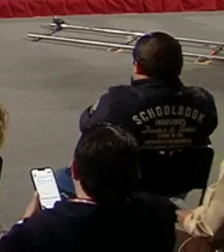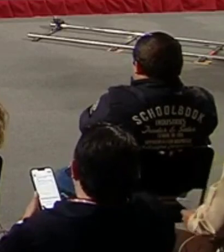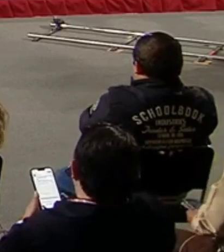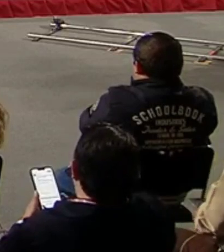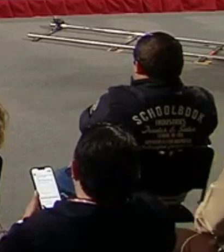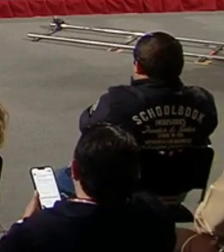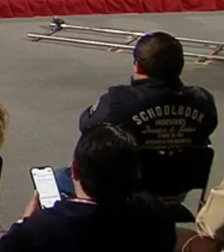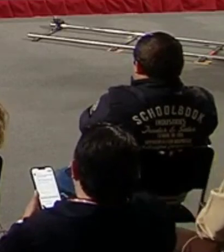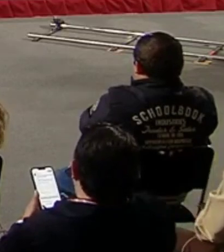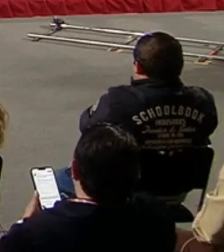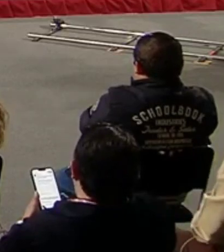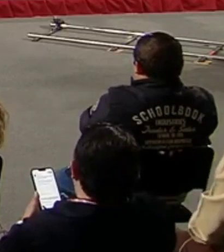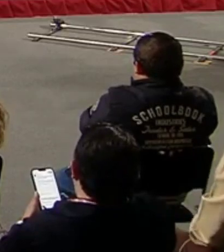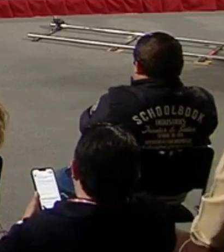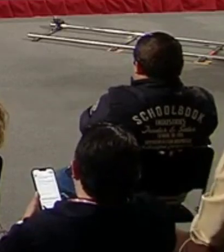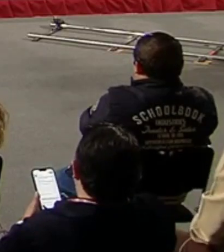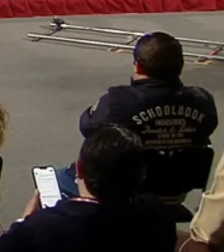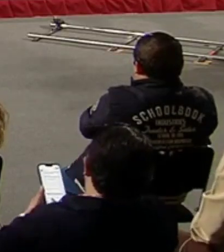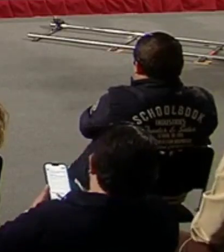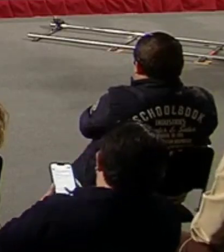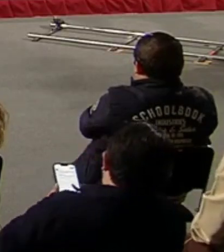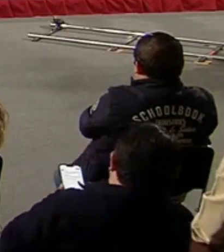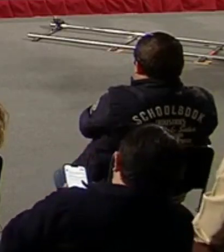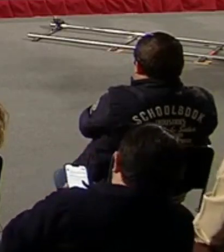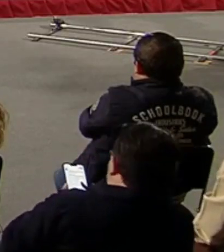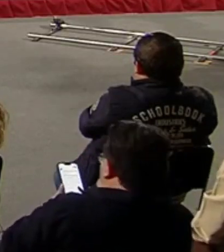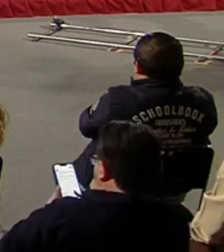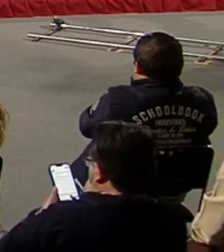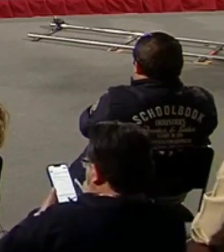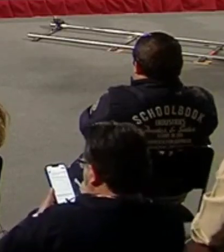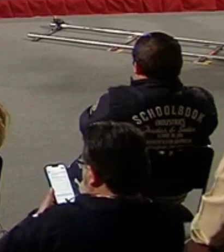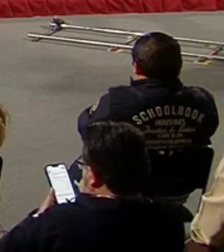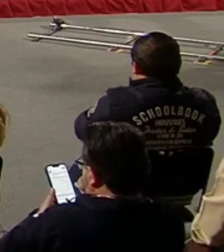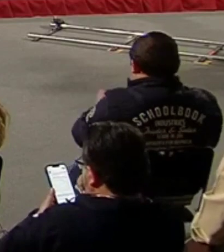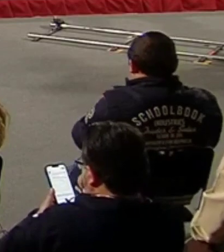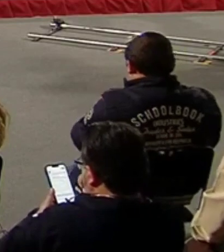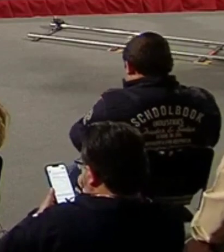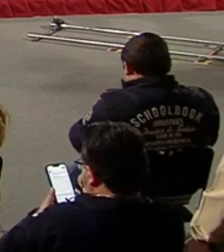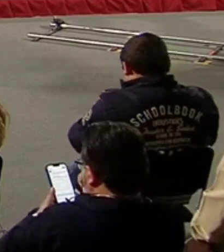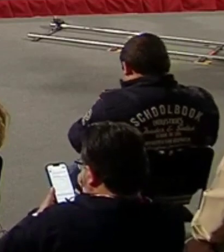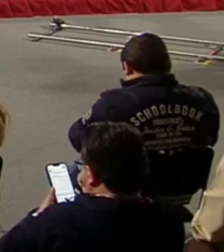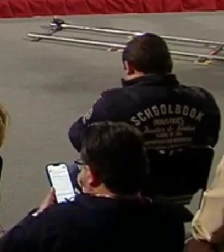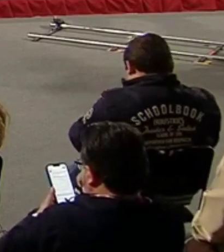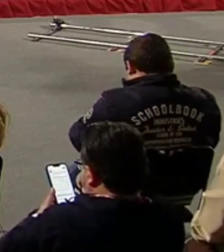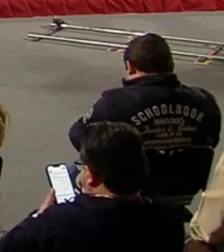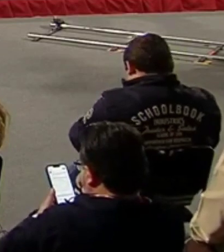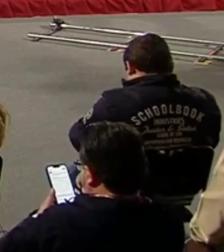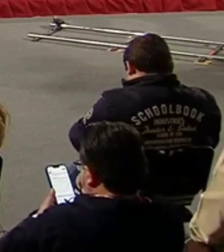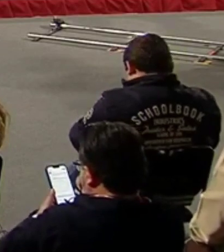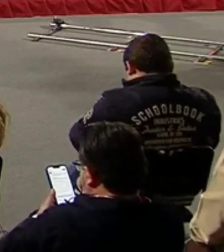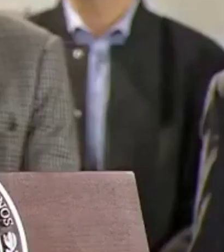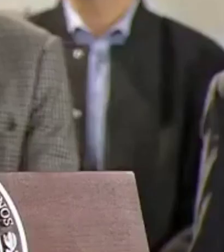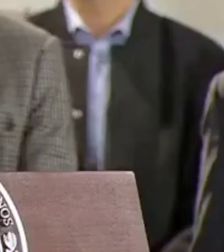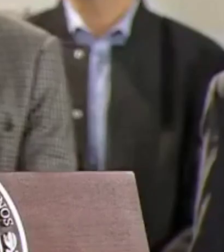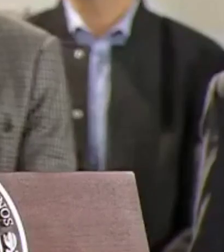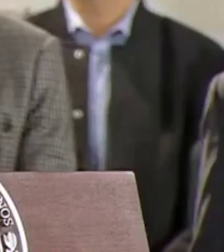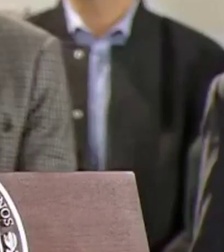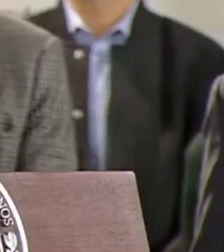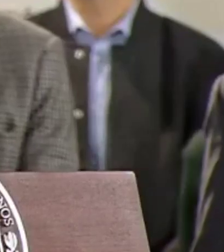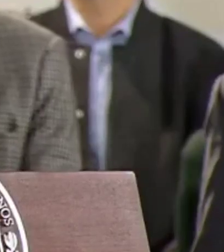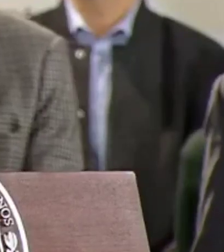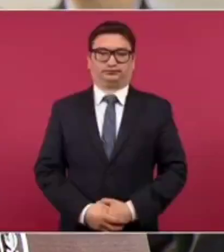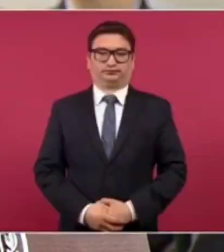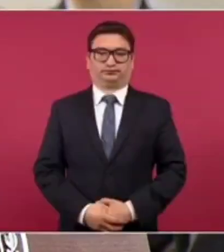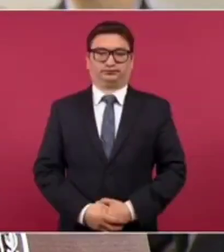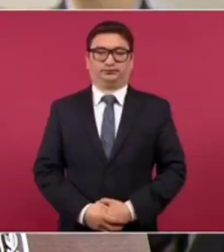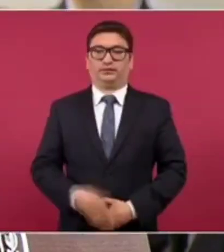mañana. La realidad es que recorrer el mundo que hemos vivido desde hace más de 40 años, desde 1976,